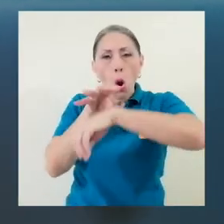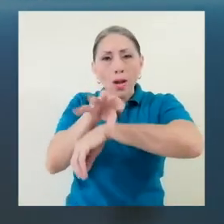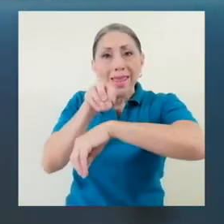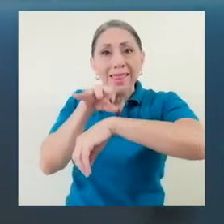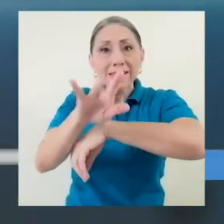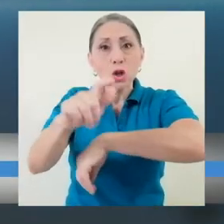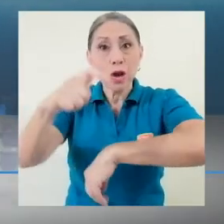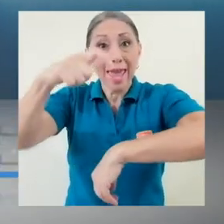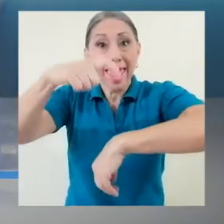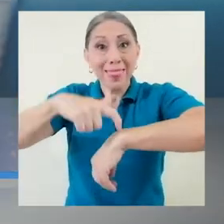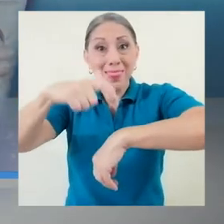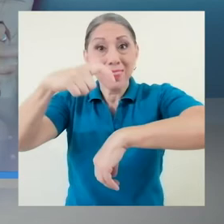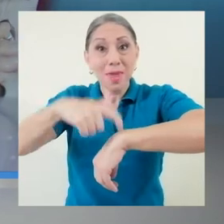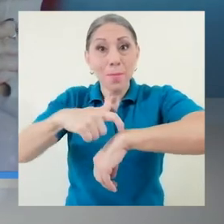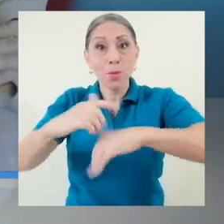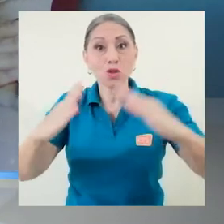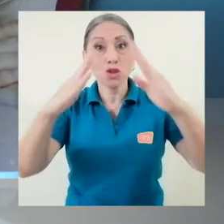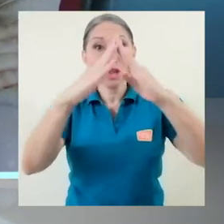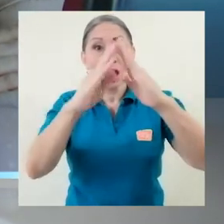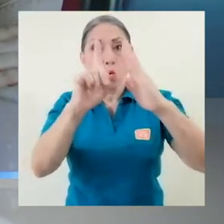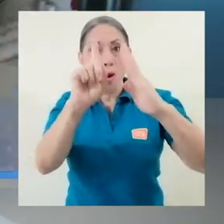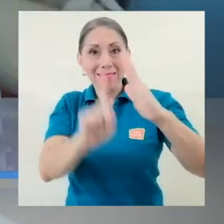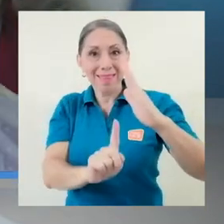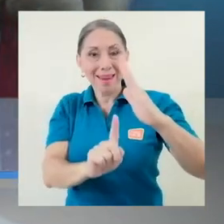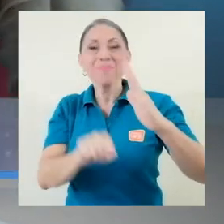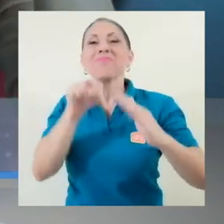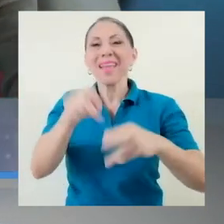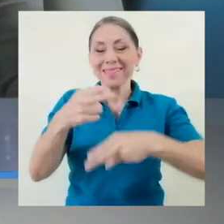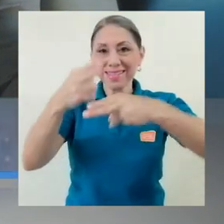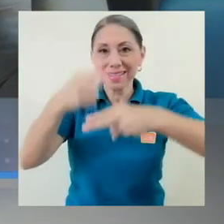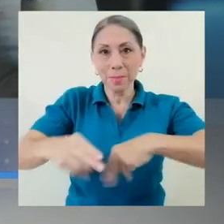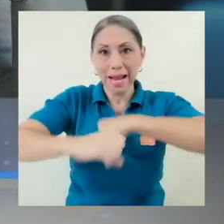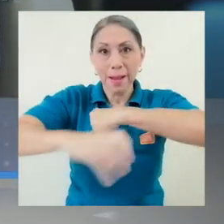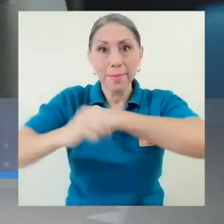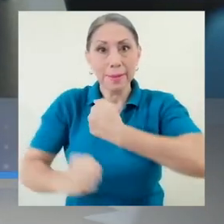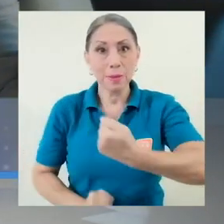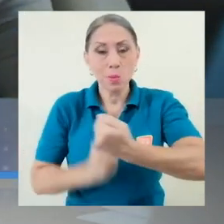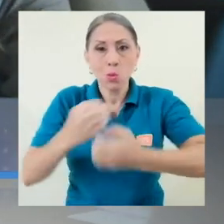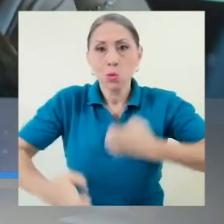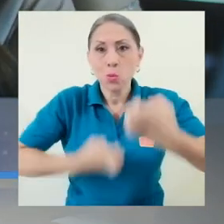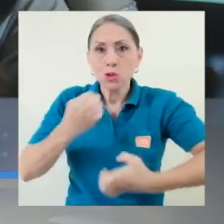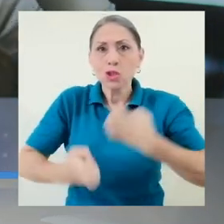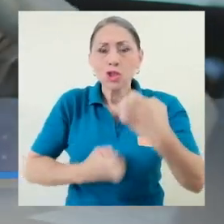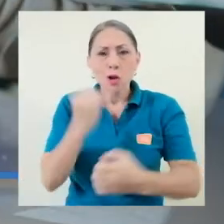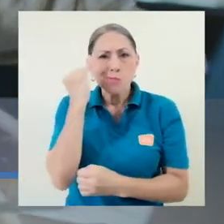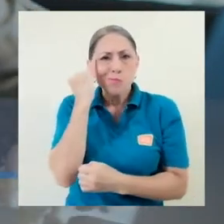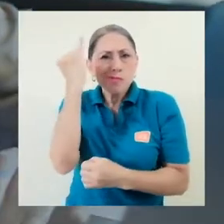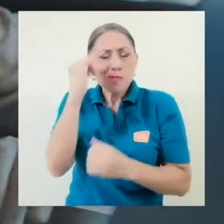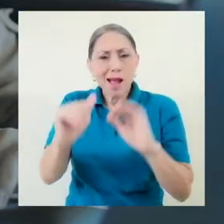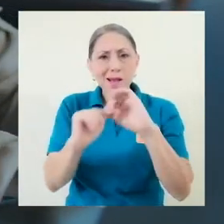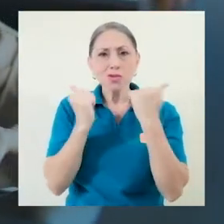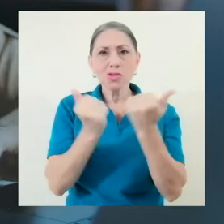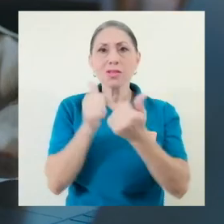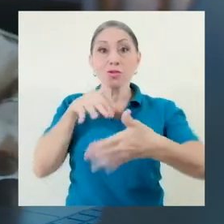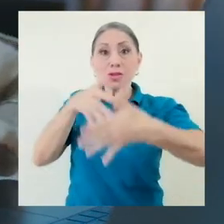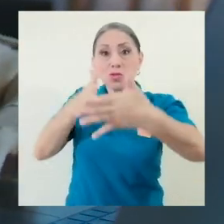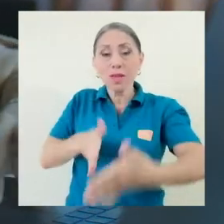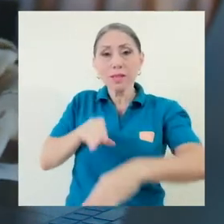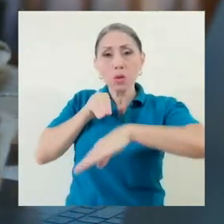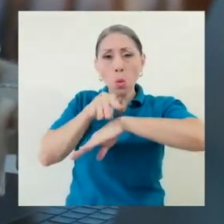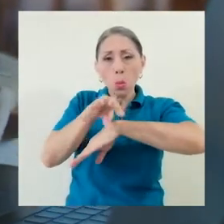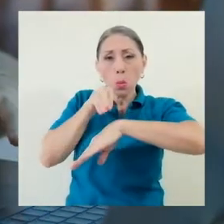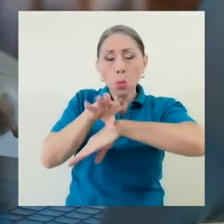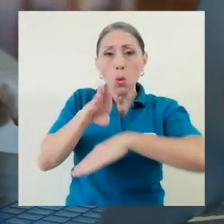Orientación en tiempos de cuarentena, así se llama la campaña de apoyo emocional creada por la Asociación de Estudiantes de